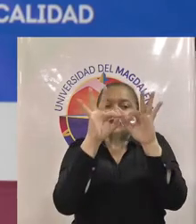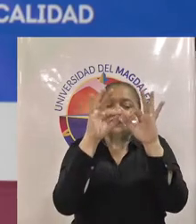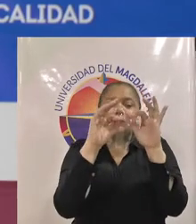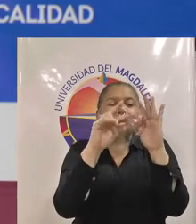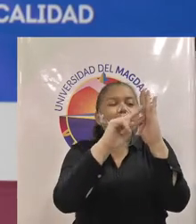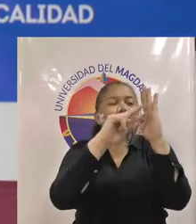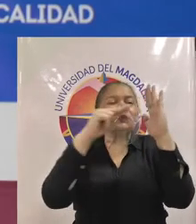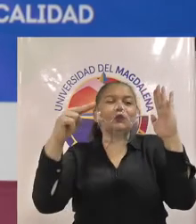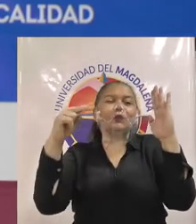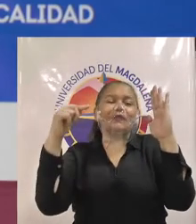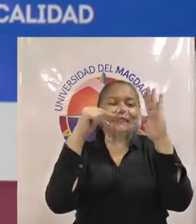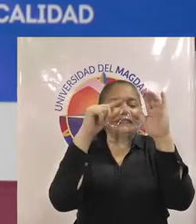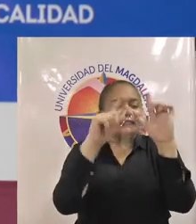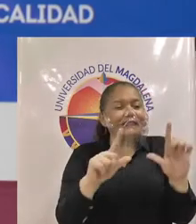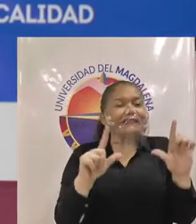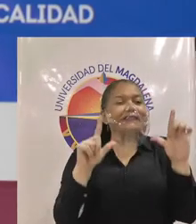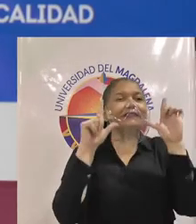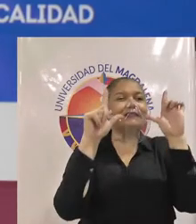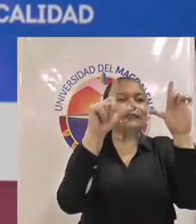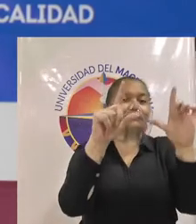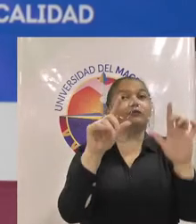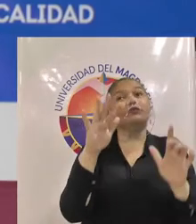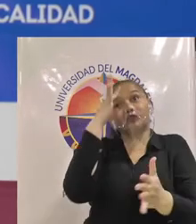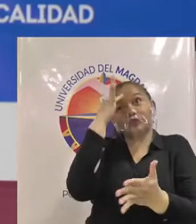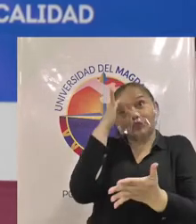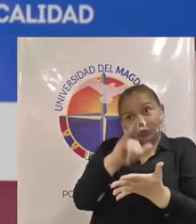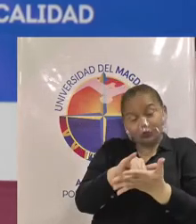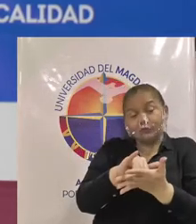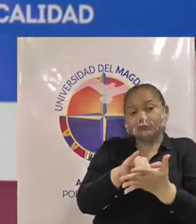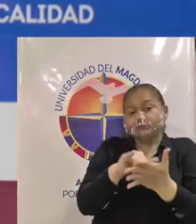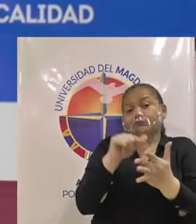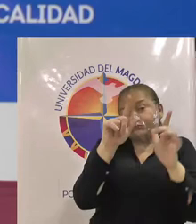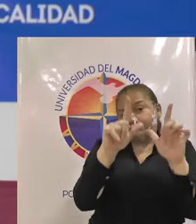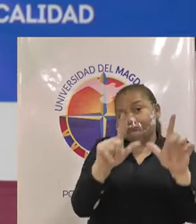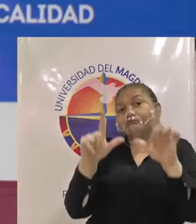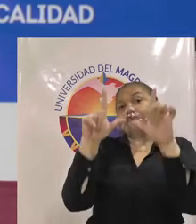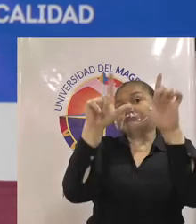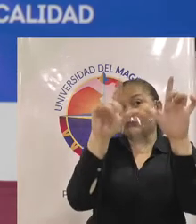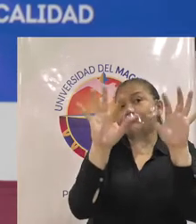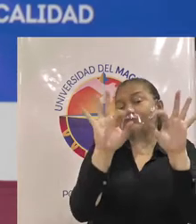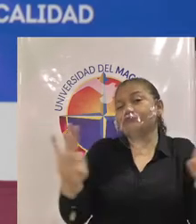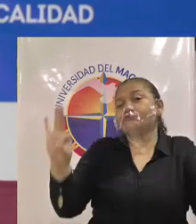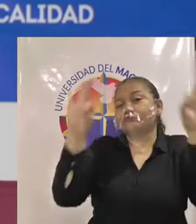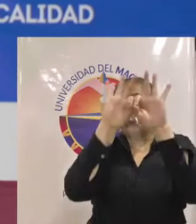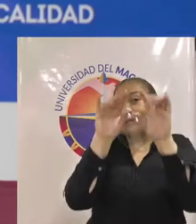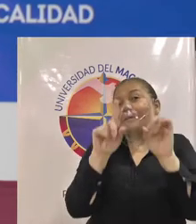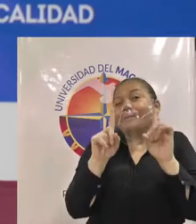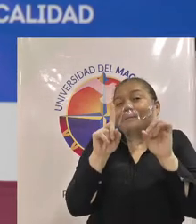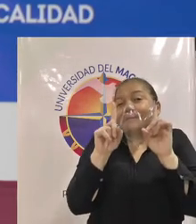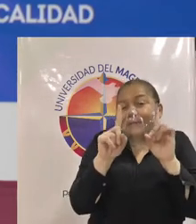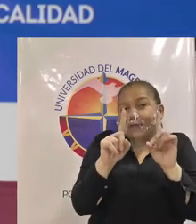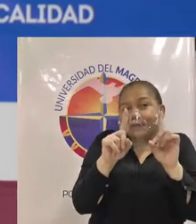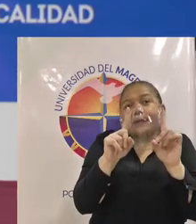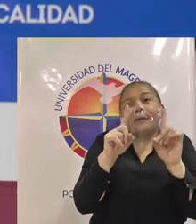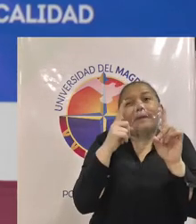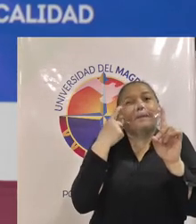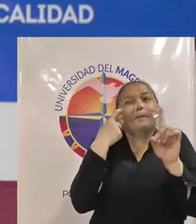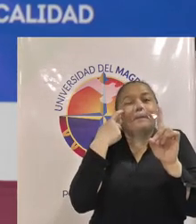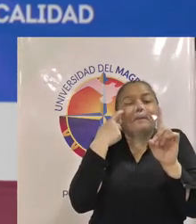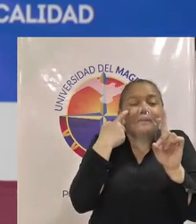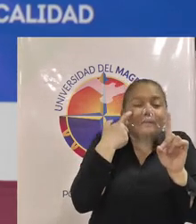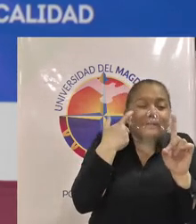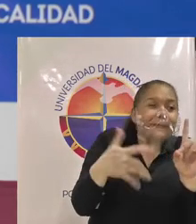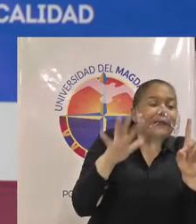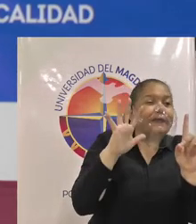yo también creo que es muy importante pero de cara a toda la situación que hemos vivido creo que hay unos aspectos